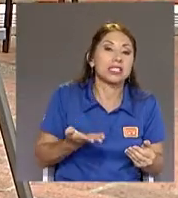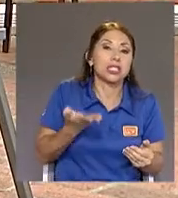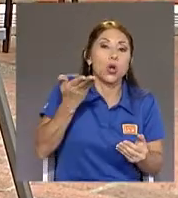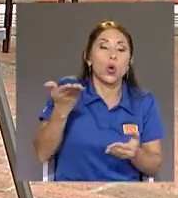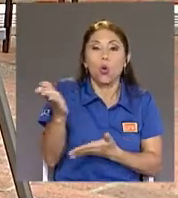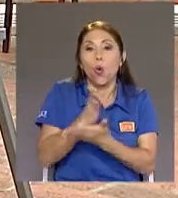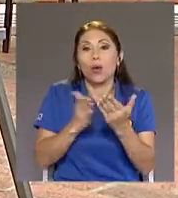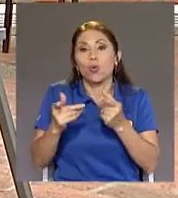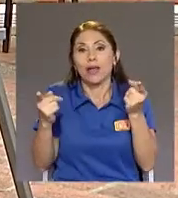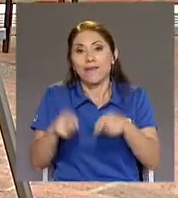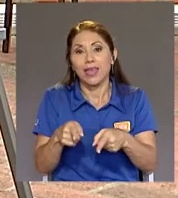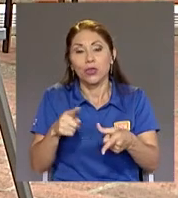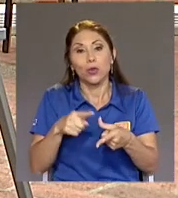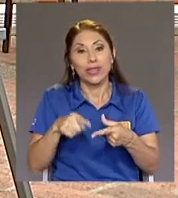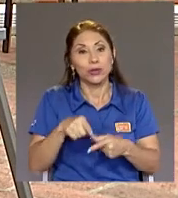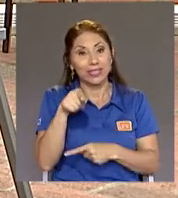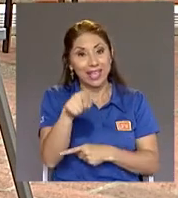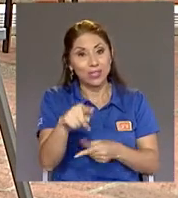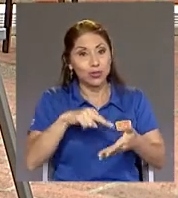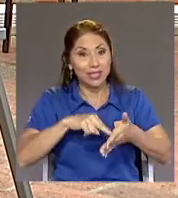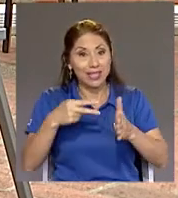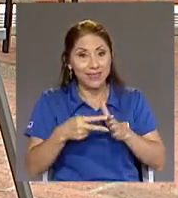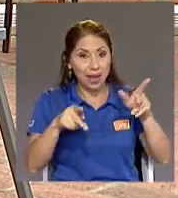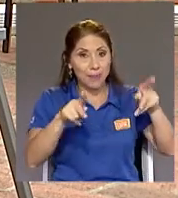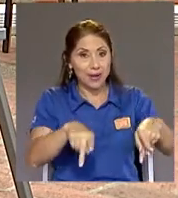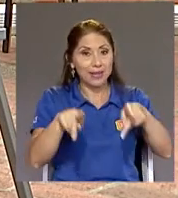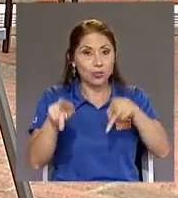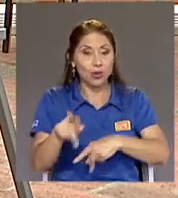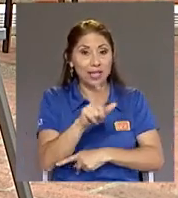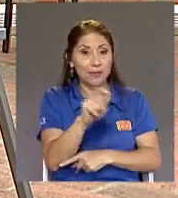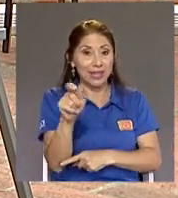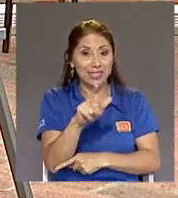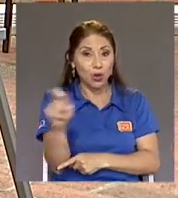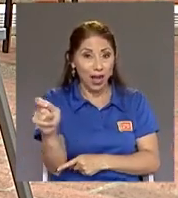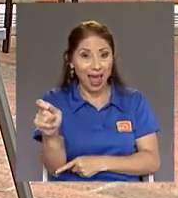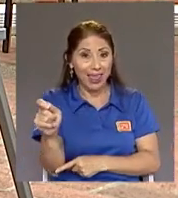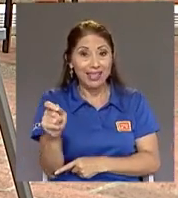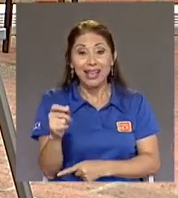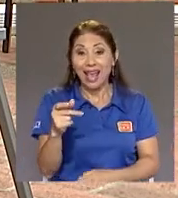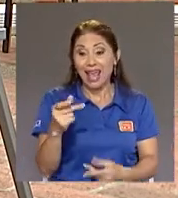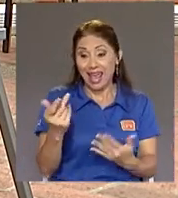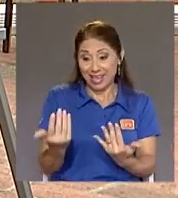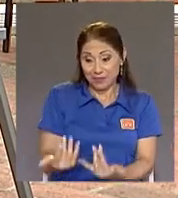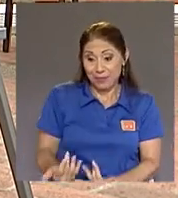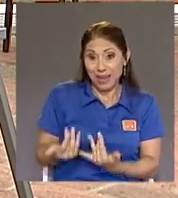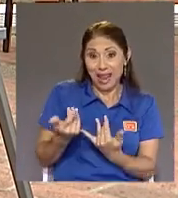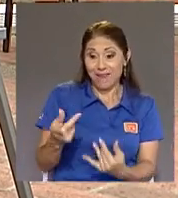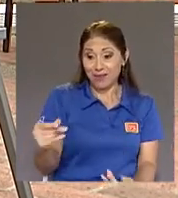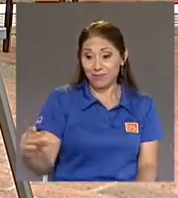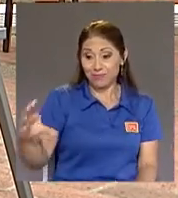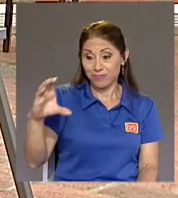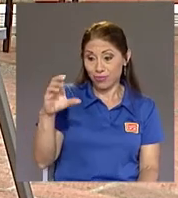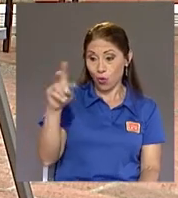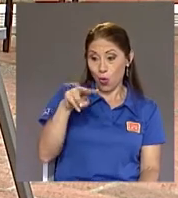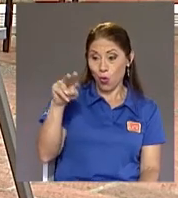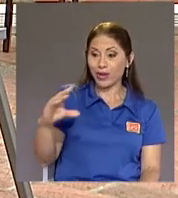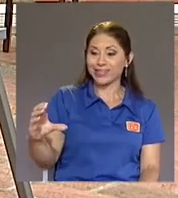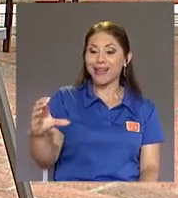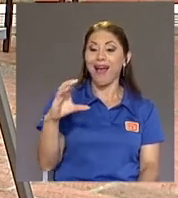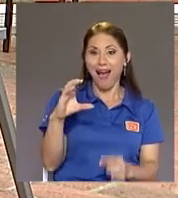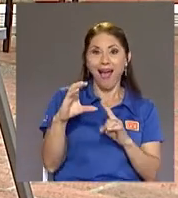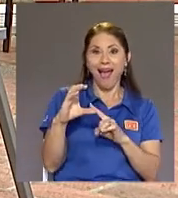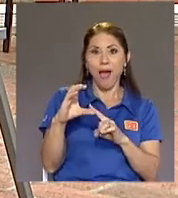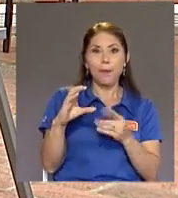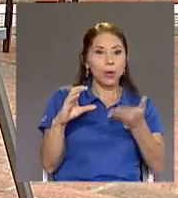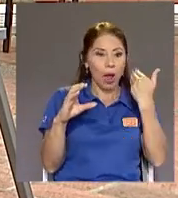Naturalmente Implicaría Para los pensionados Recibir La cantidad De colones Que esperaban Pero poder comprar Mucho menos Con esos